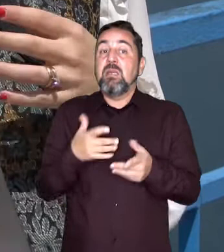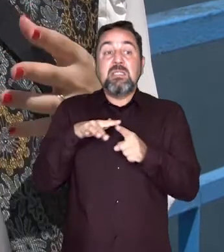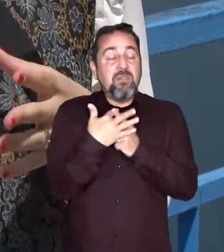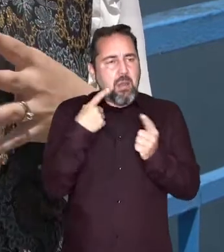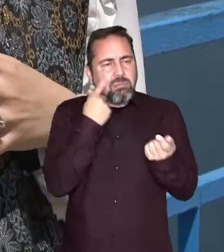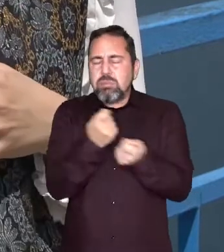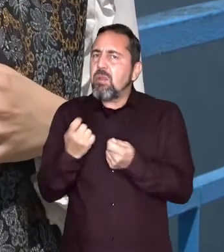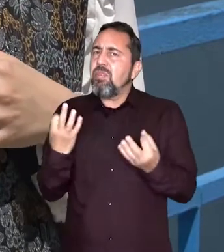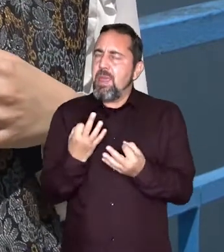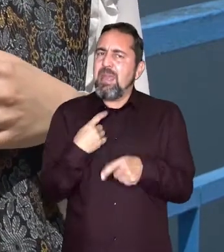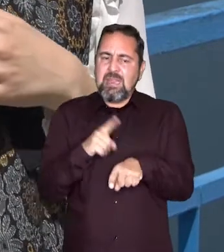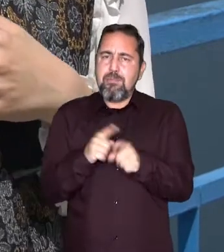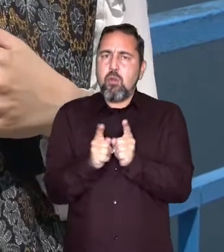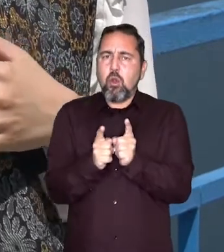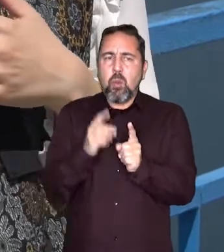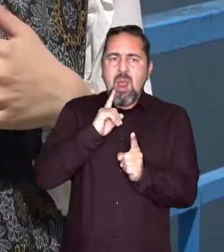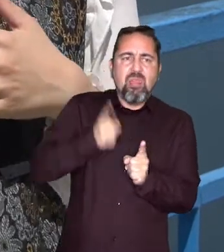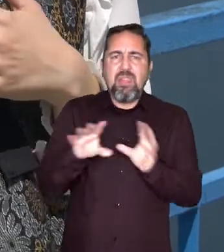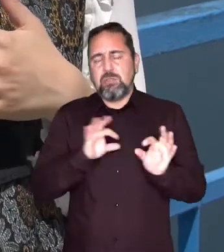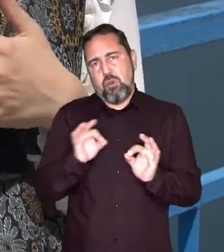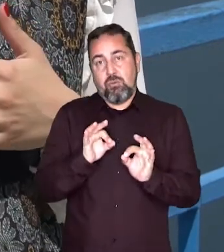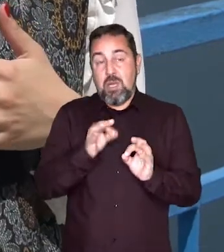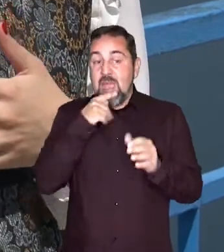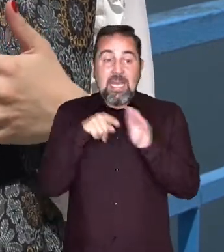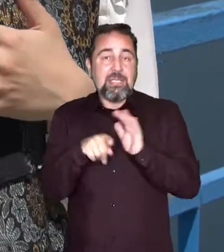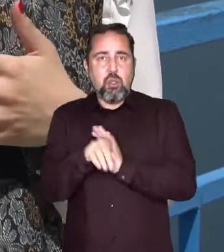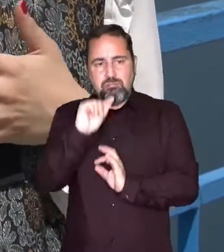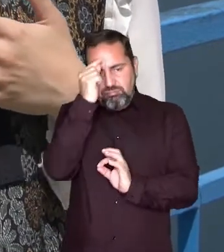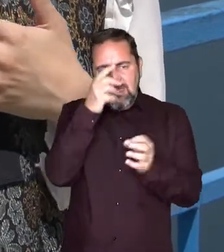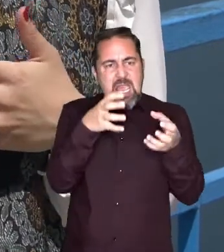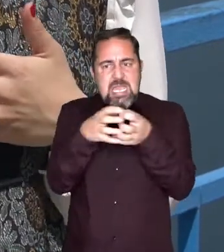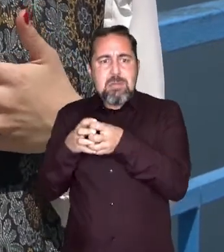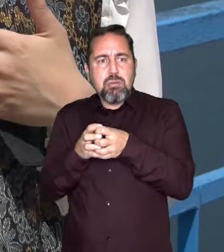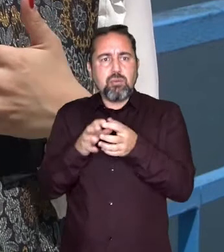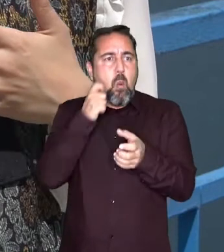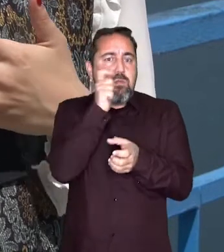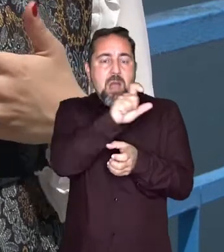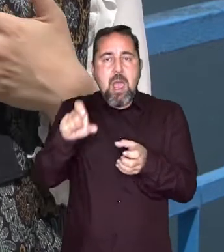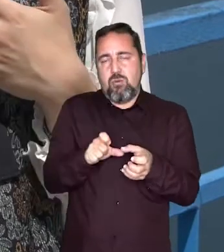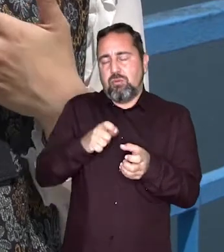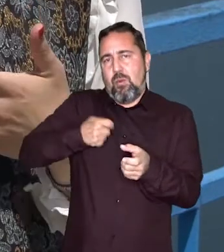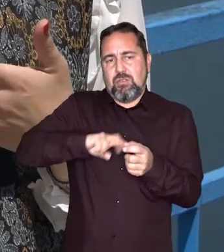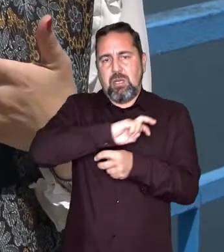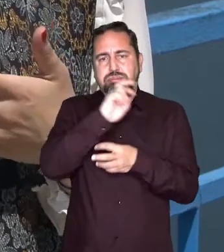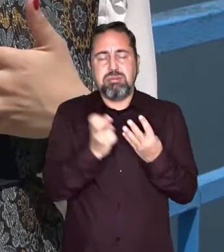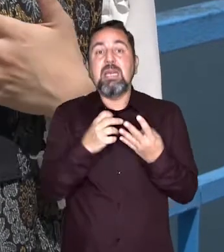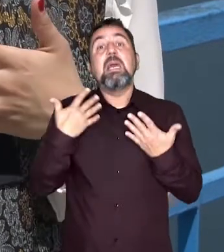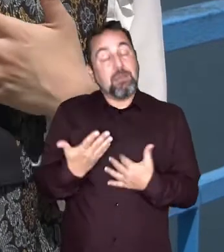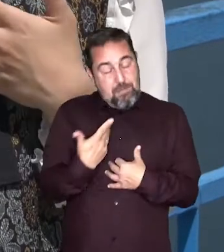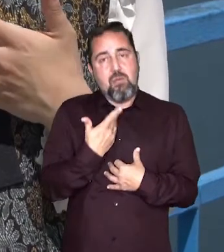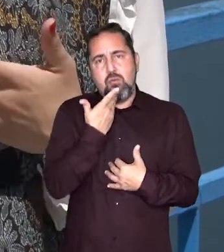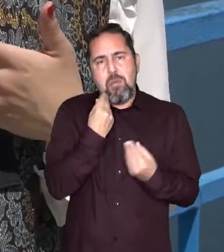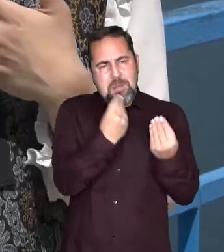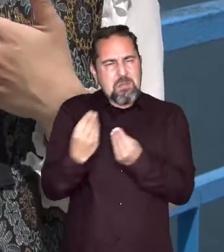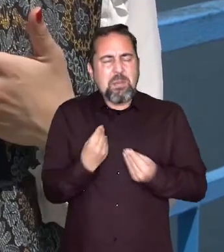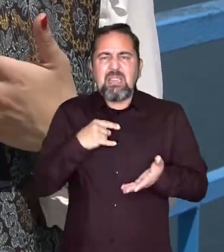La explotación exige decisiones acertadas y en un corto espacio de tiempo, habilidad para la gestión de equipos humanos multidisciplinares y